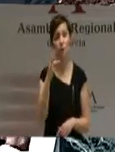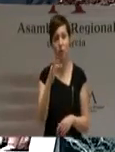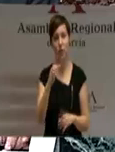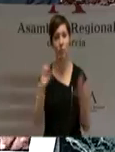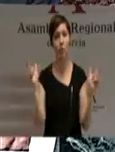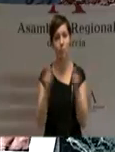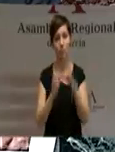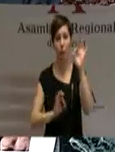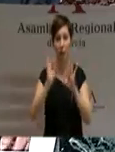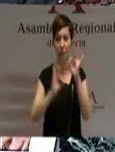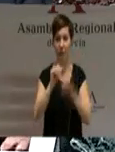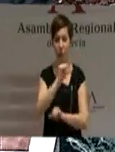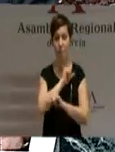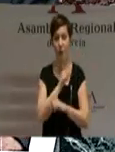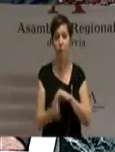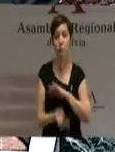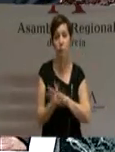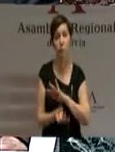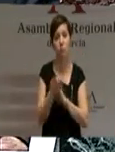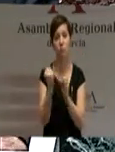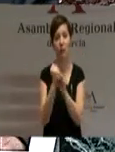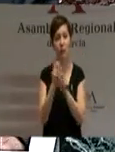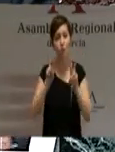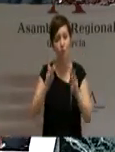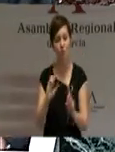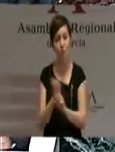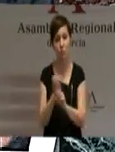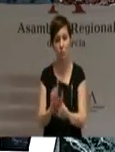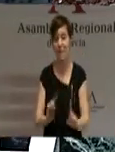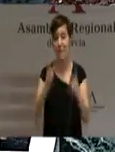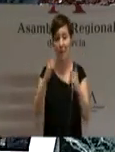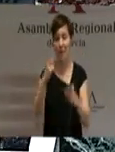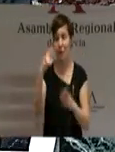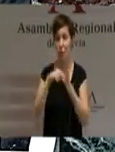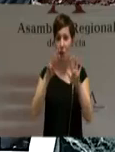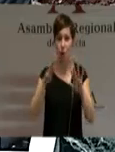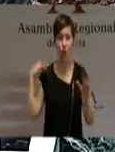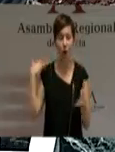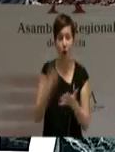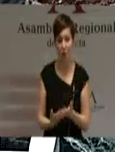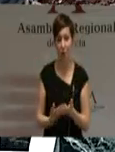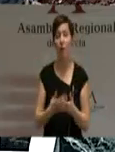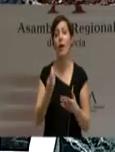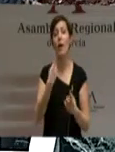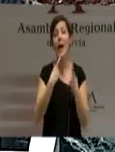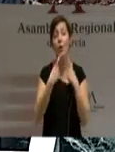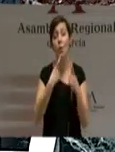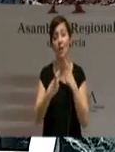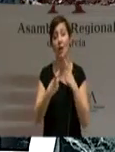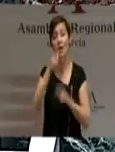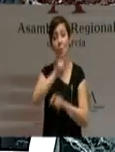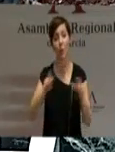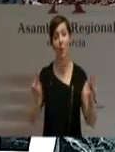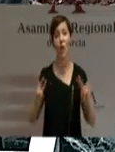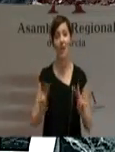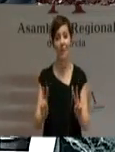de creación de empleo, la primera desde el año 2008. Y la encuesta de población activa correspondiente al primer trimestre del año